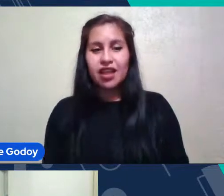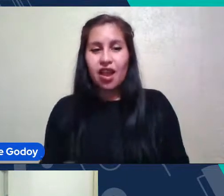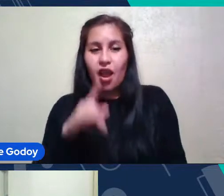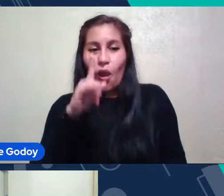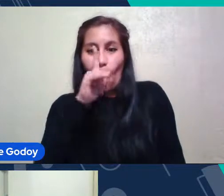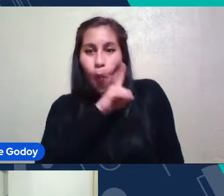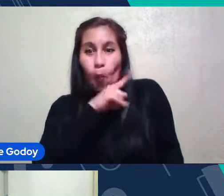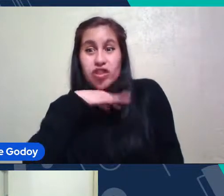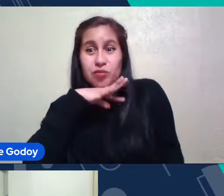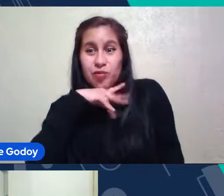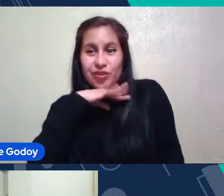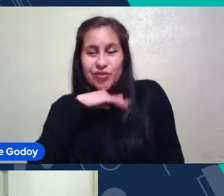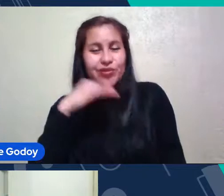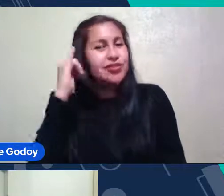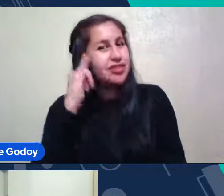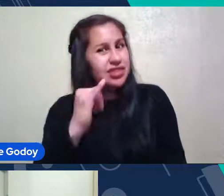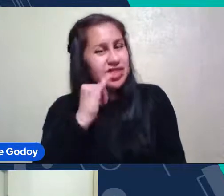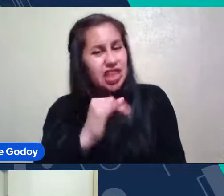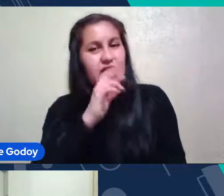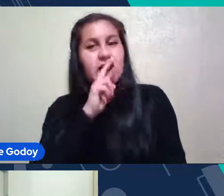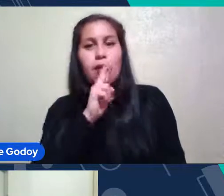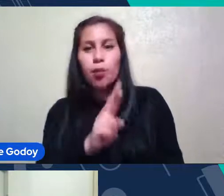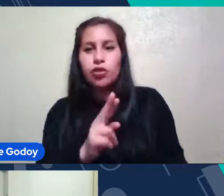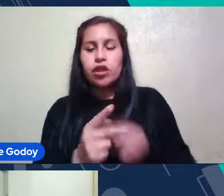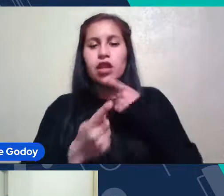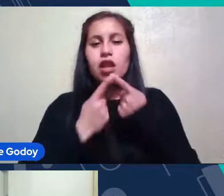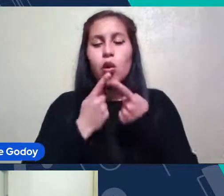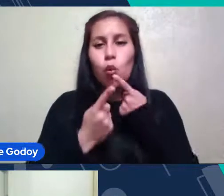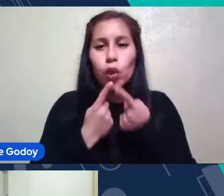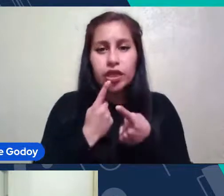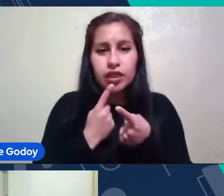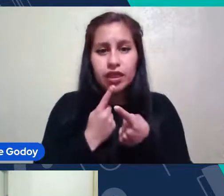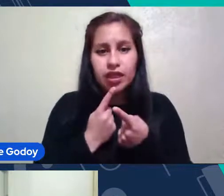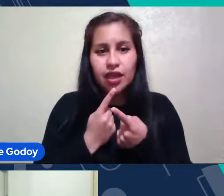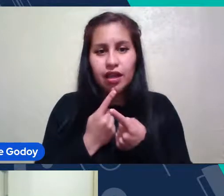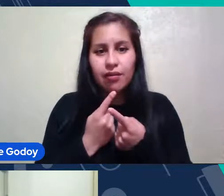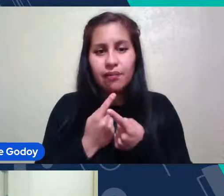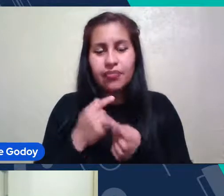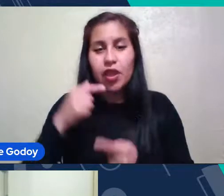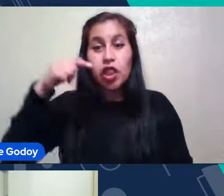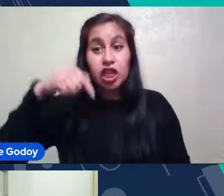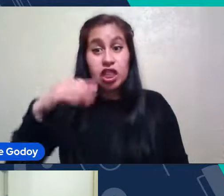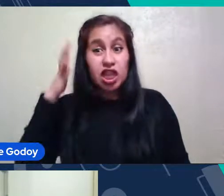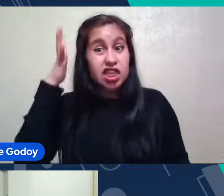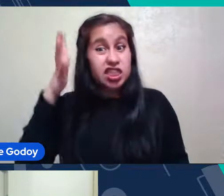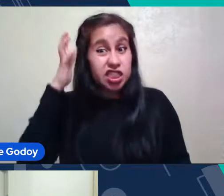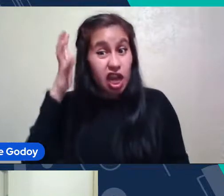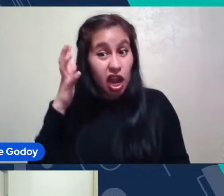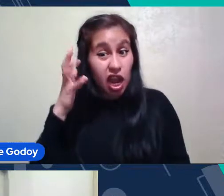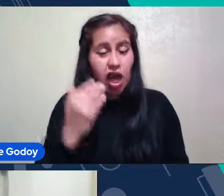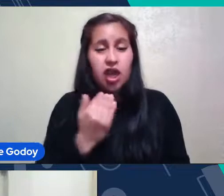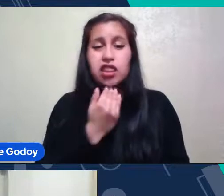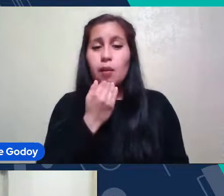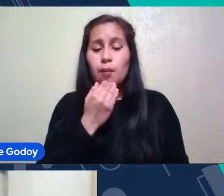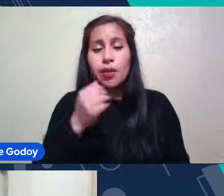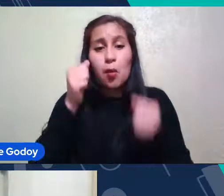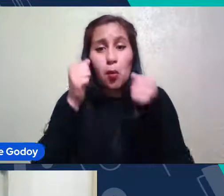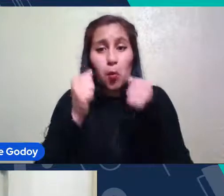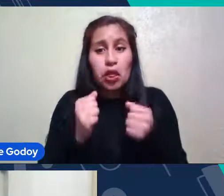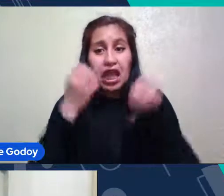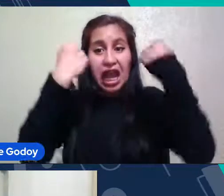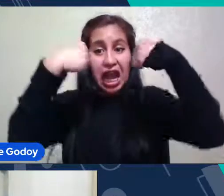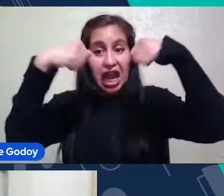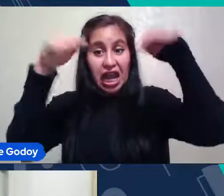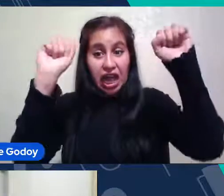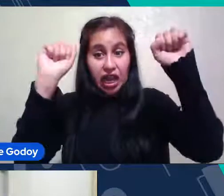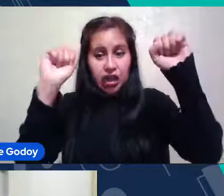responder Una breve encuesta De satisfacción Sobre Sobre esta charla Y también Con la posibilidad De ganarse Este